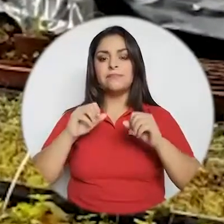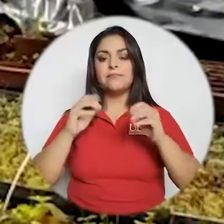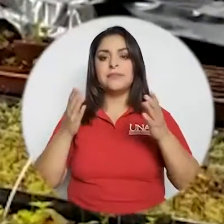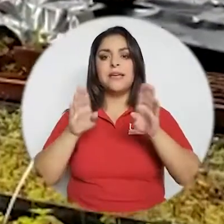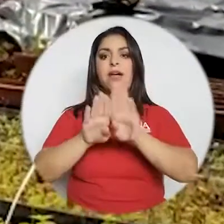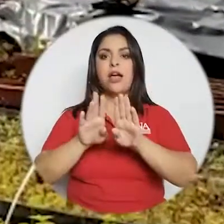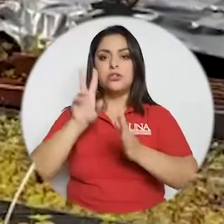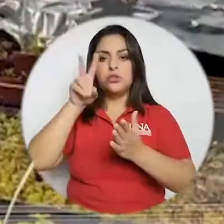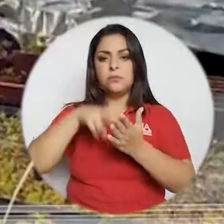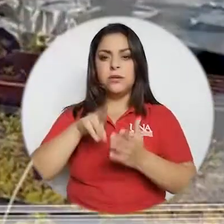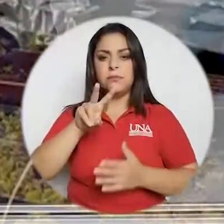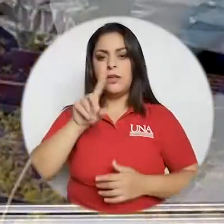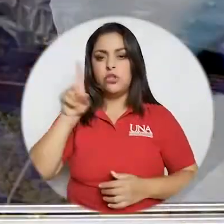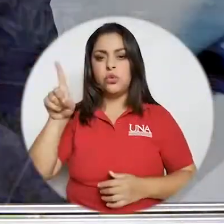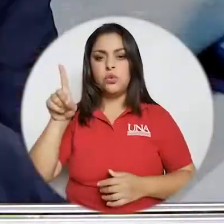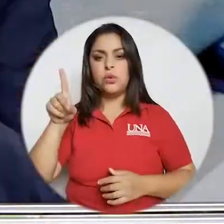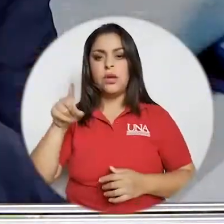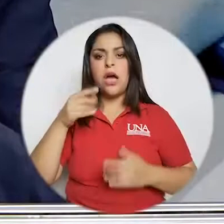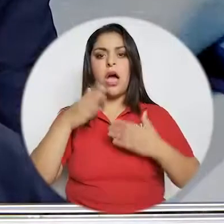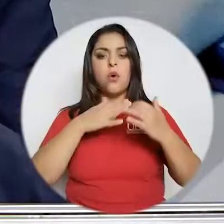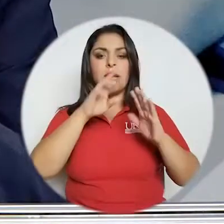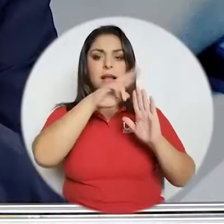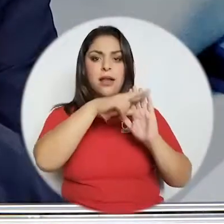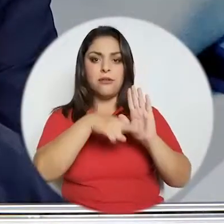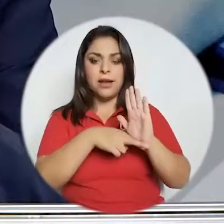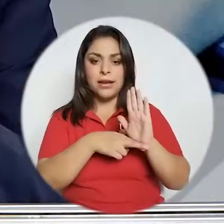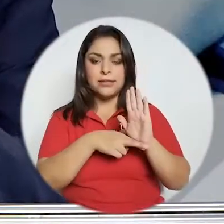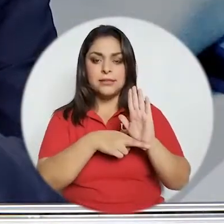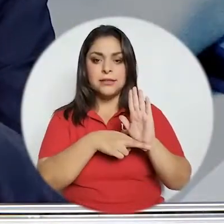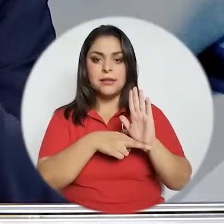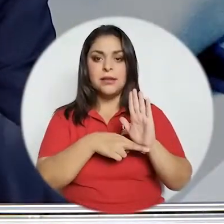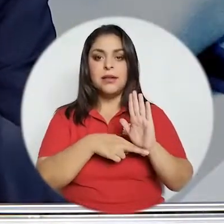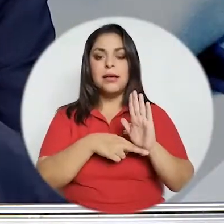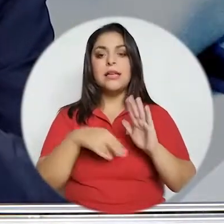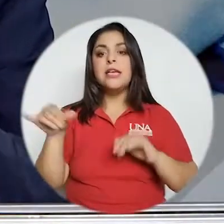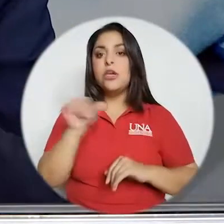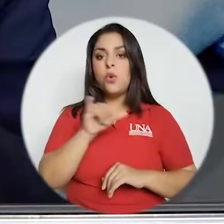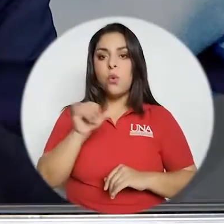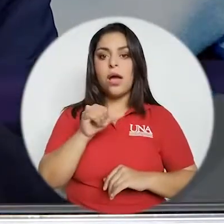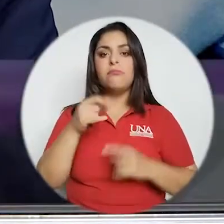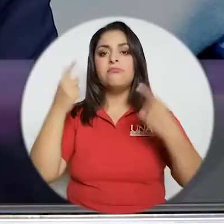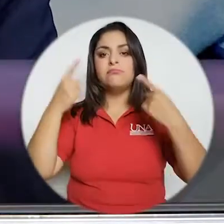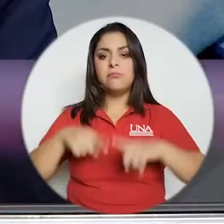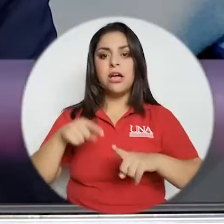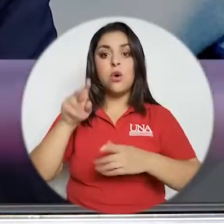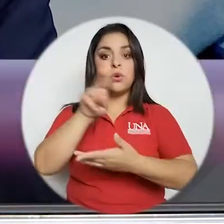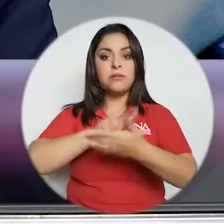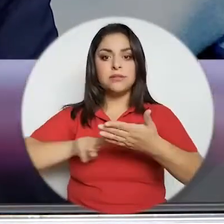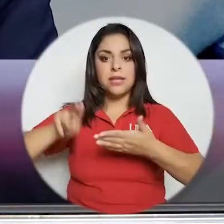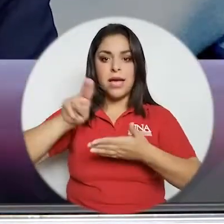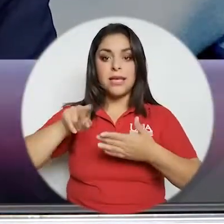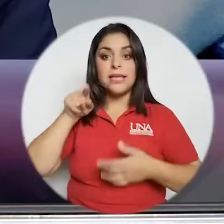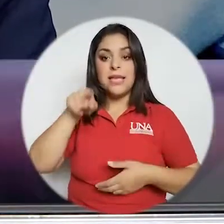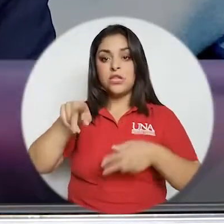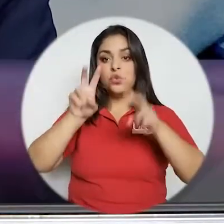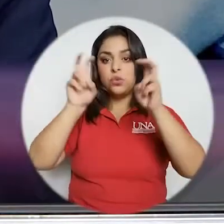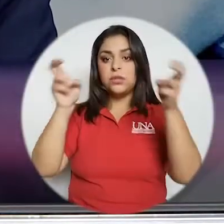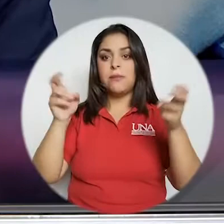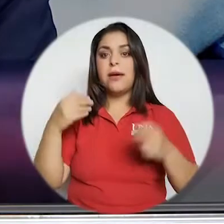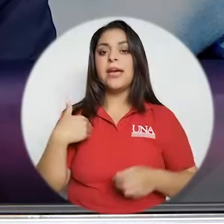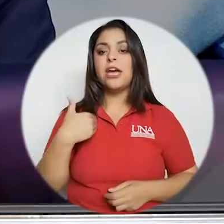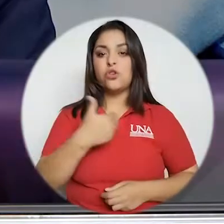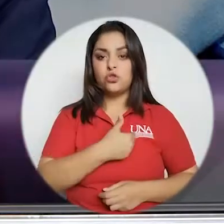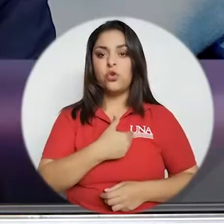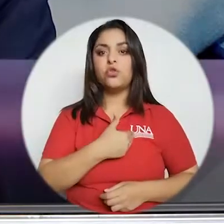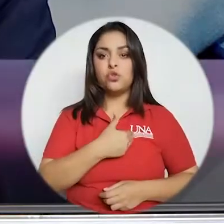cerrarse en el 2021 con la aplicación de la regla fiscal que tenemos igual nos va a suceder para las universidades y este es un tema